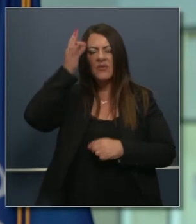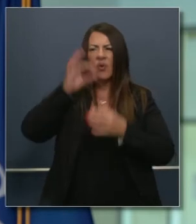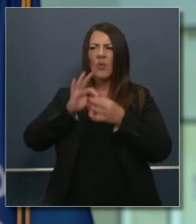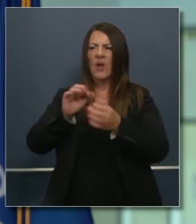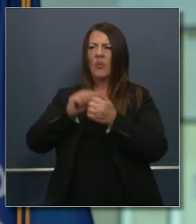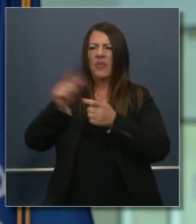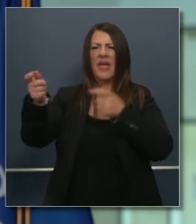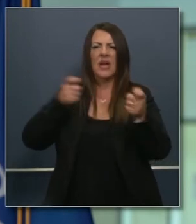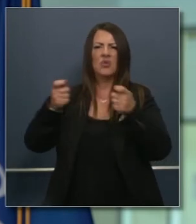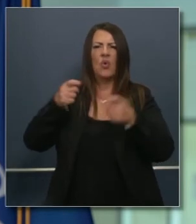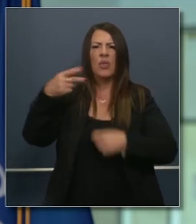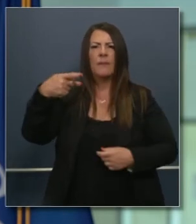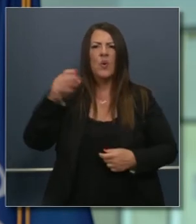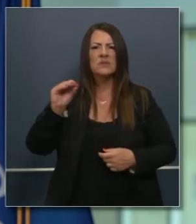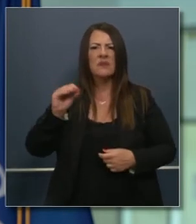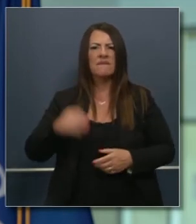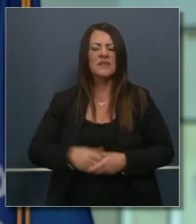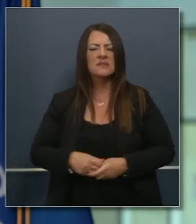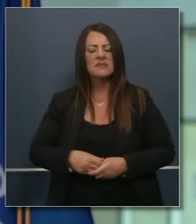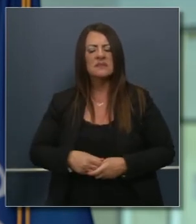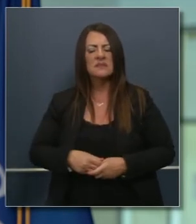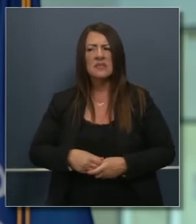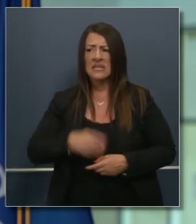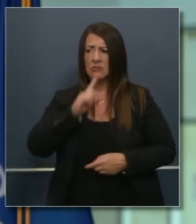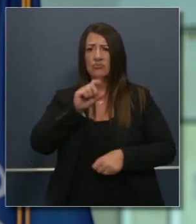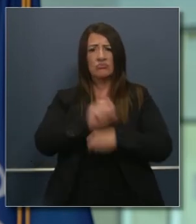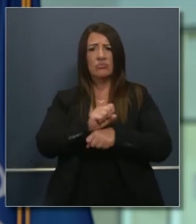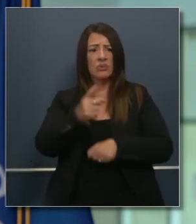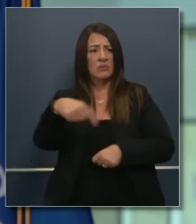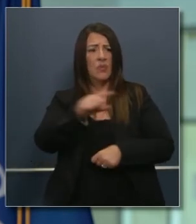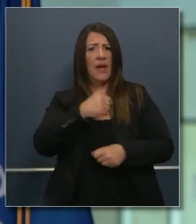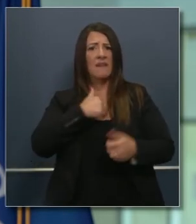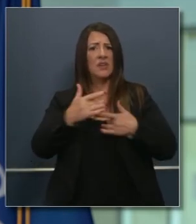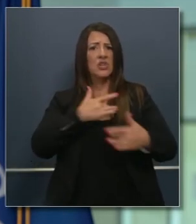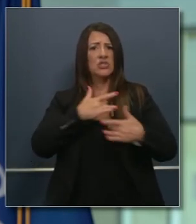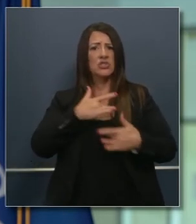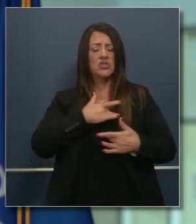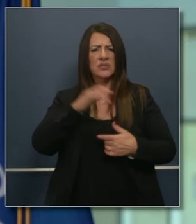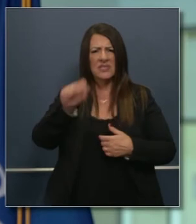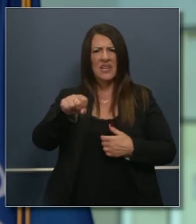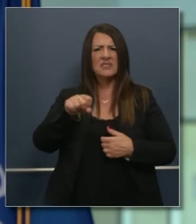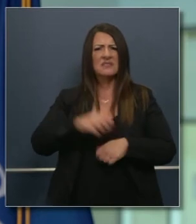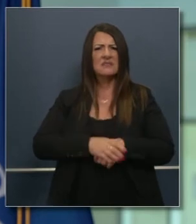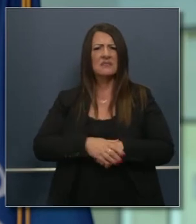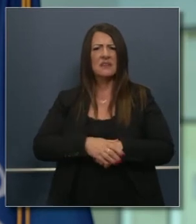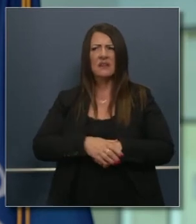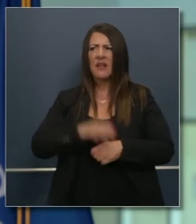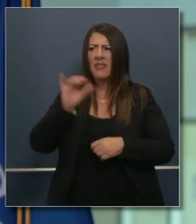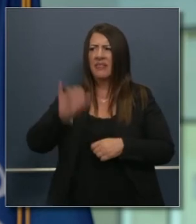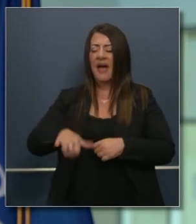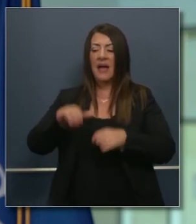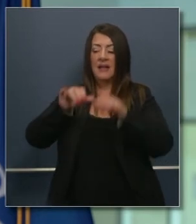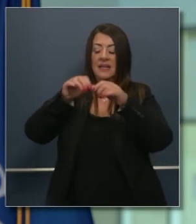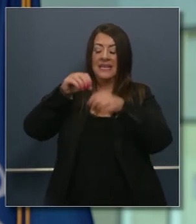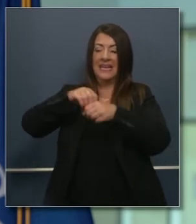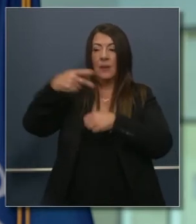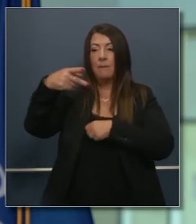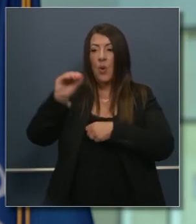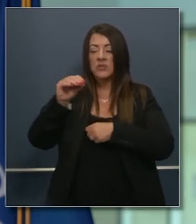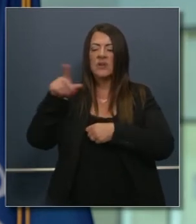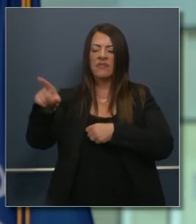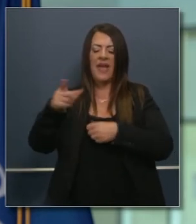situación y creo que todos tenemos el mismo sentimiento esta preocupación legítima acerca de estos sistemas de